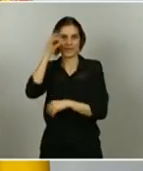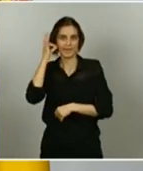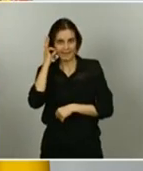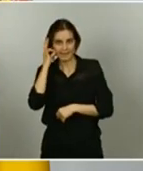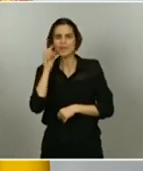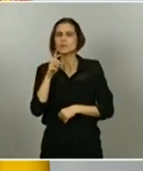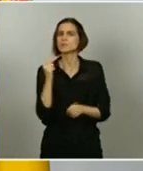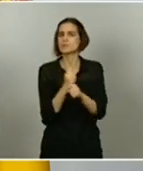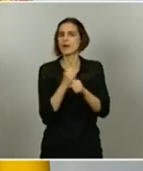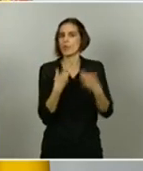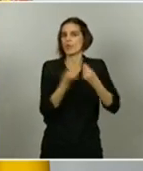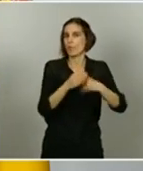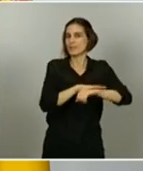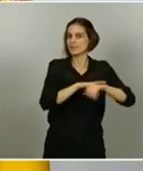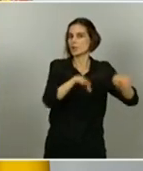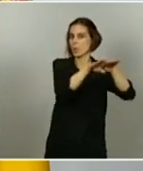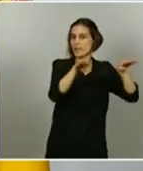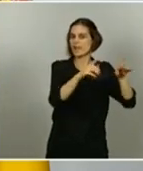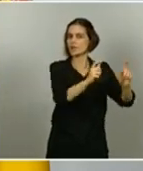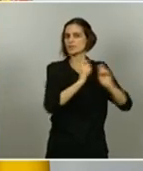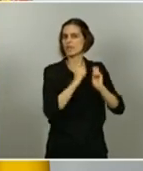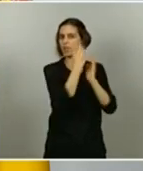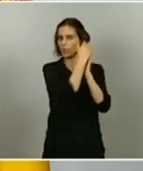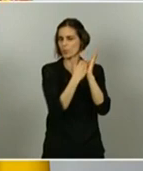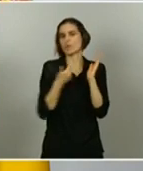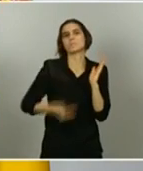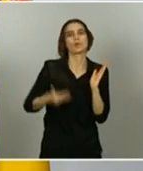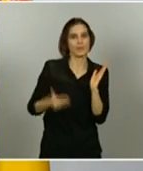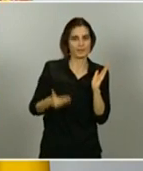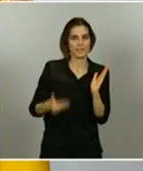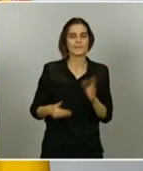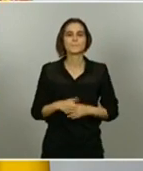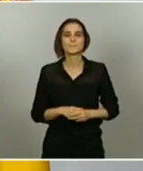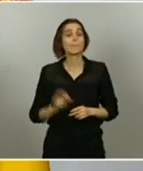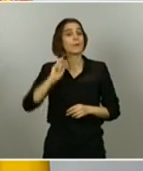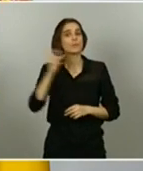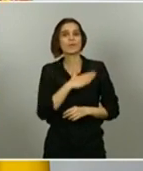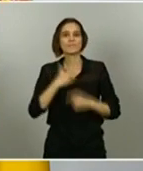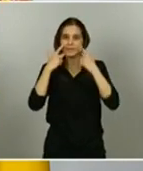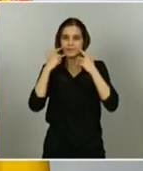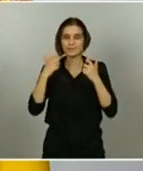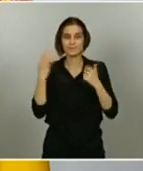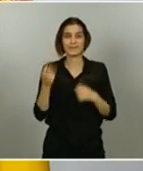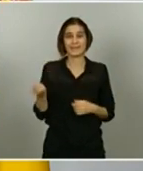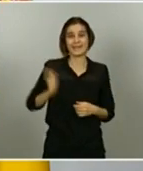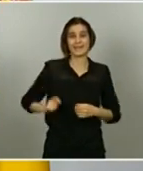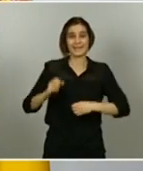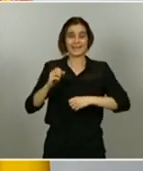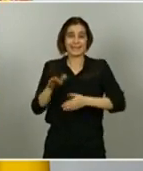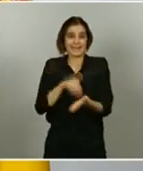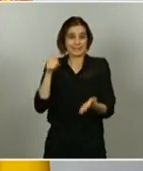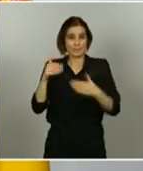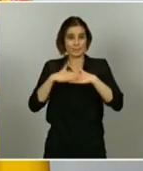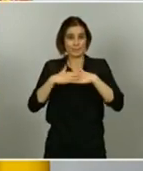muy importantes en esta dirección. Otro elemento que quiero resaltar es que el ingreso mínimo vital es una prestación compatible